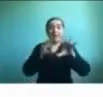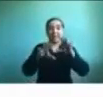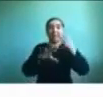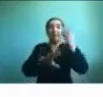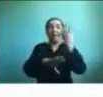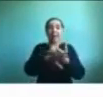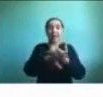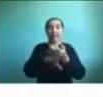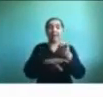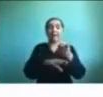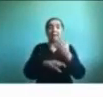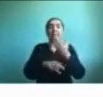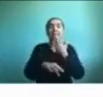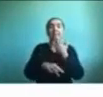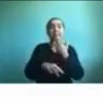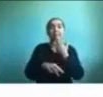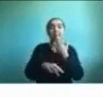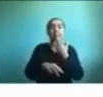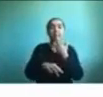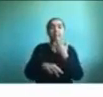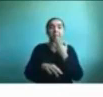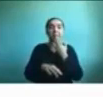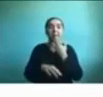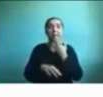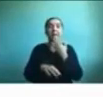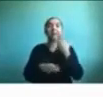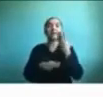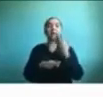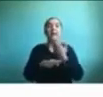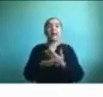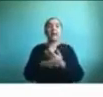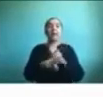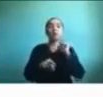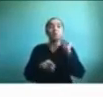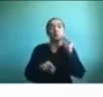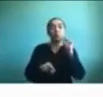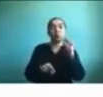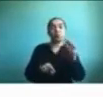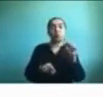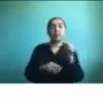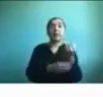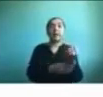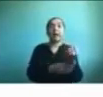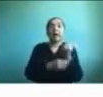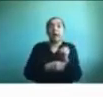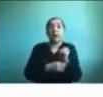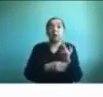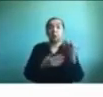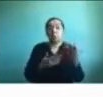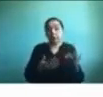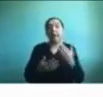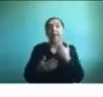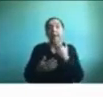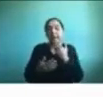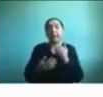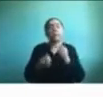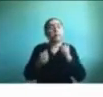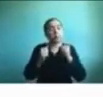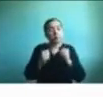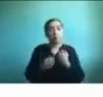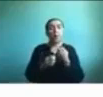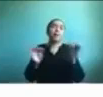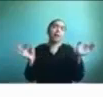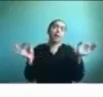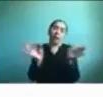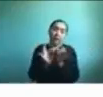hay un dentro de soñaletras hay un botoncito donde dice ayuda y ahí van a poder ver también toda la funcionalidad de los botones y que hay